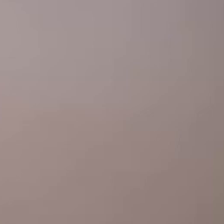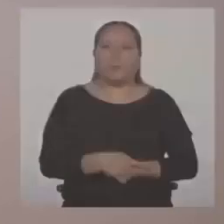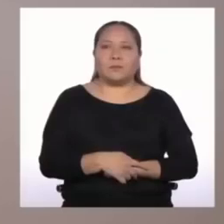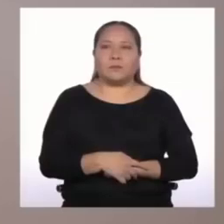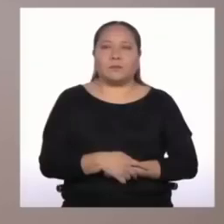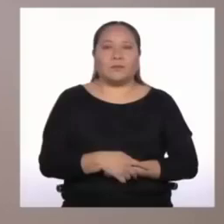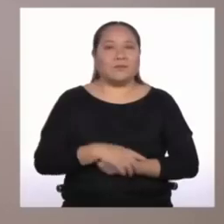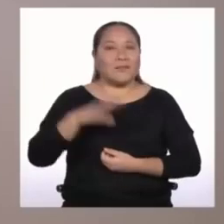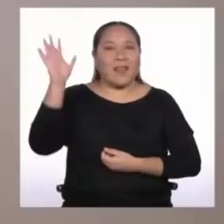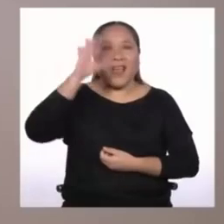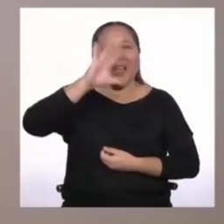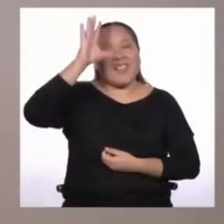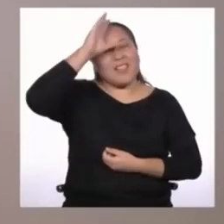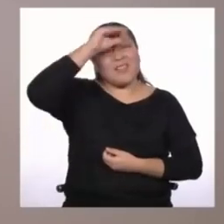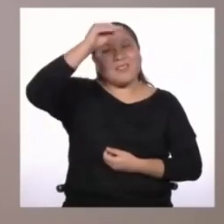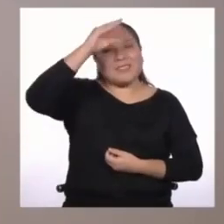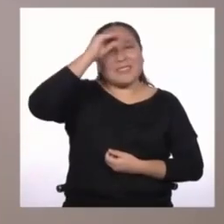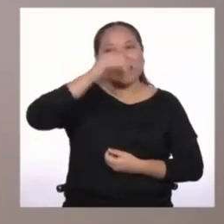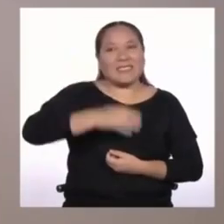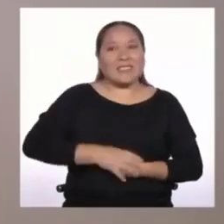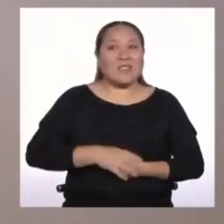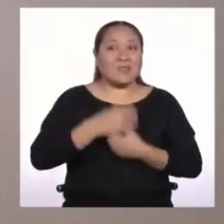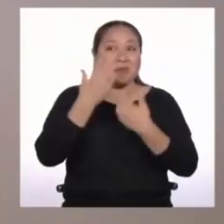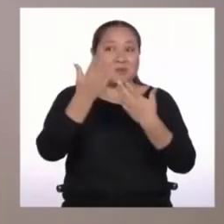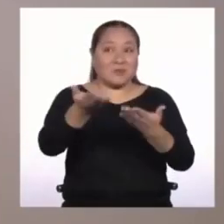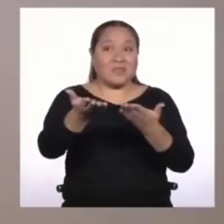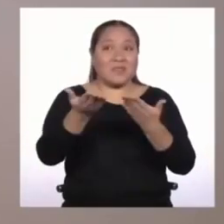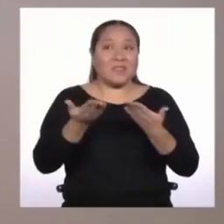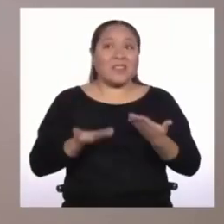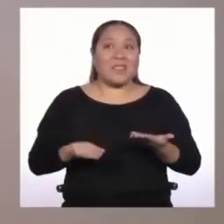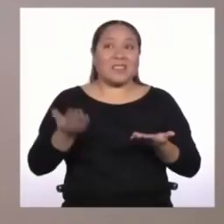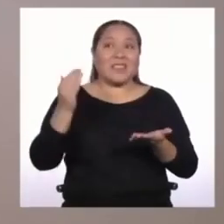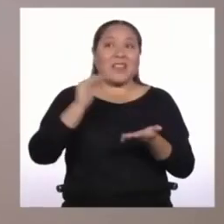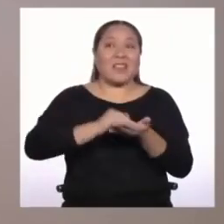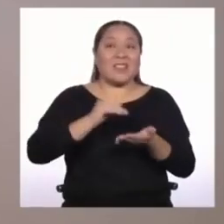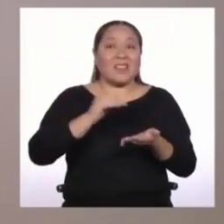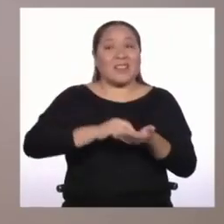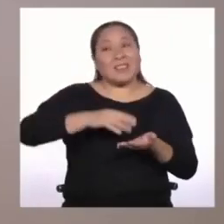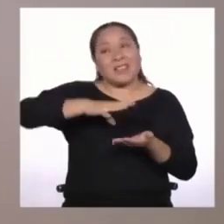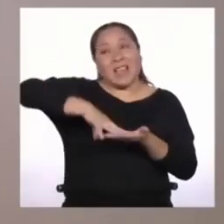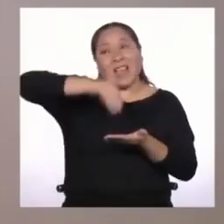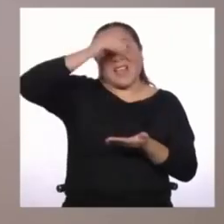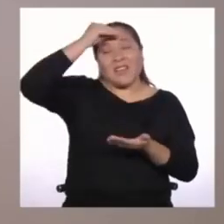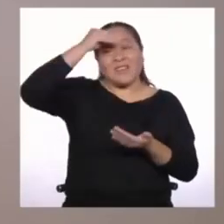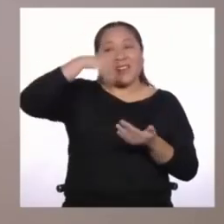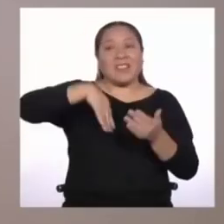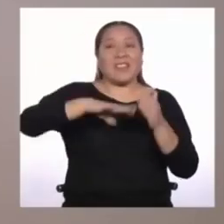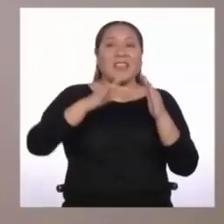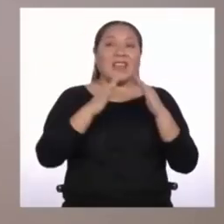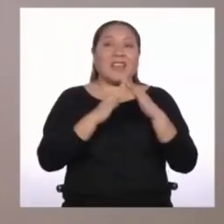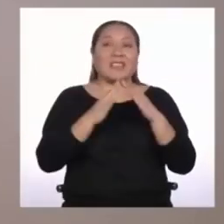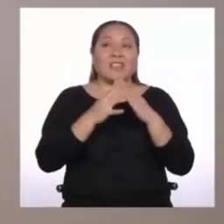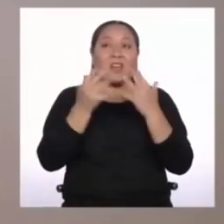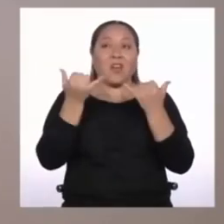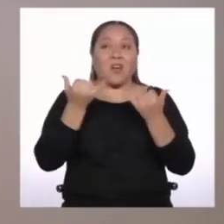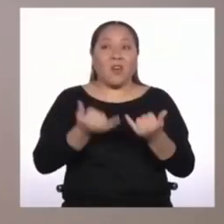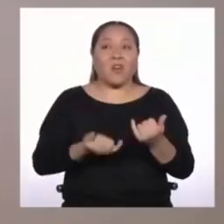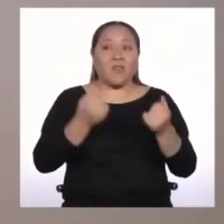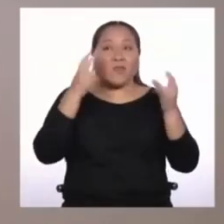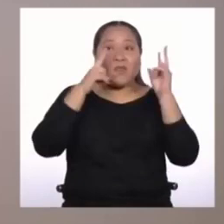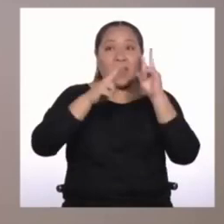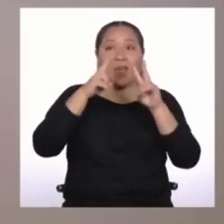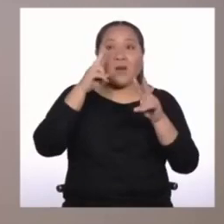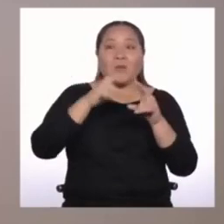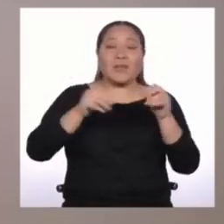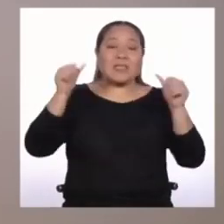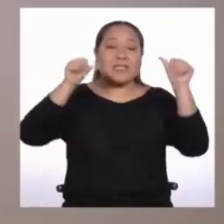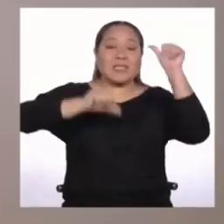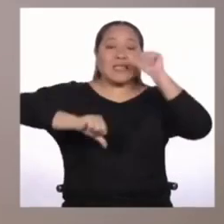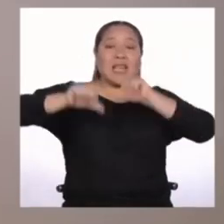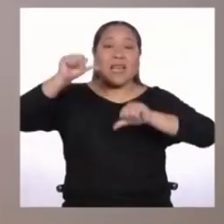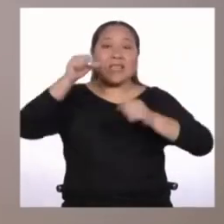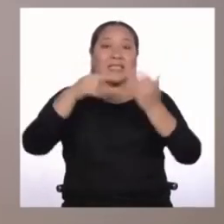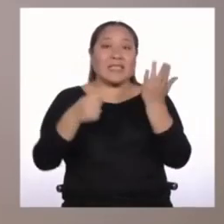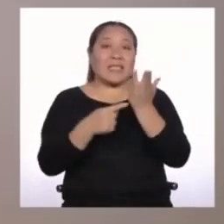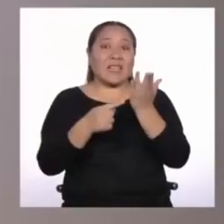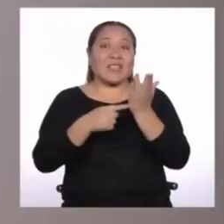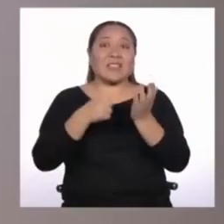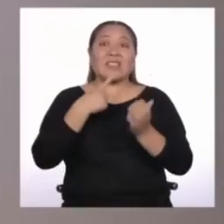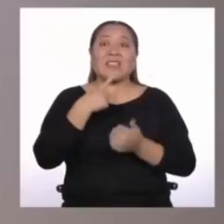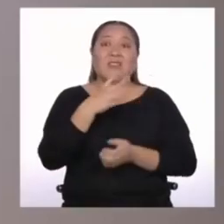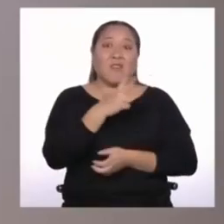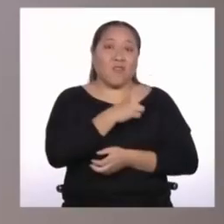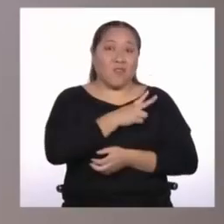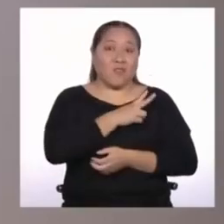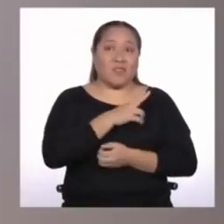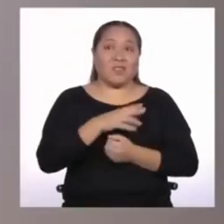Hola chicas y chicos, les doy la bienvenida una vez más a Aprendo en Casa. Hoy revisaremos el área de Ciencia y Tecnología para segundo de